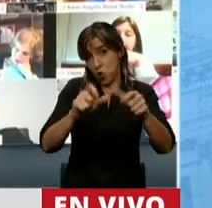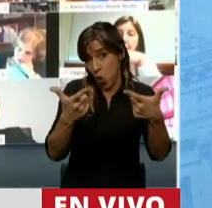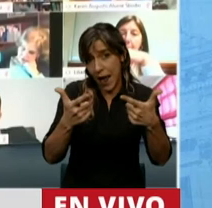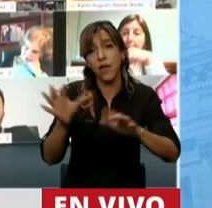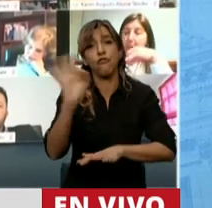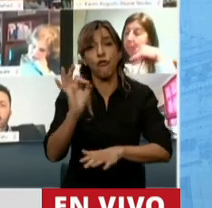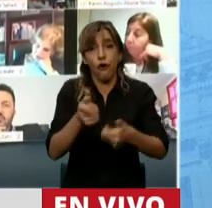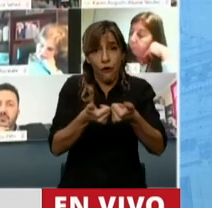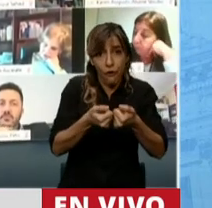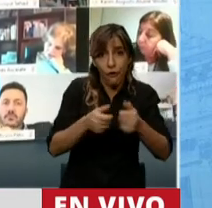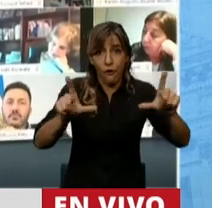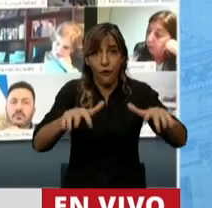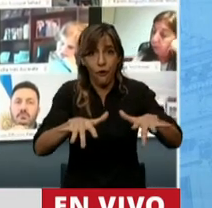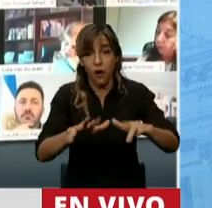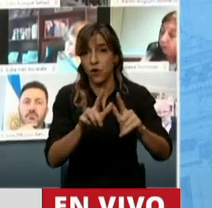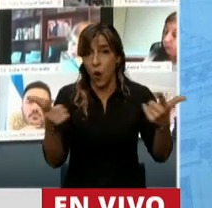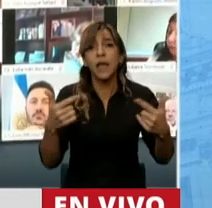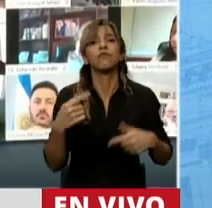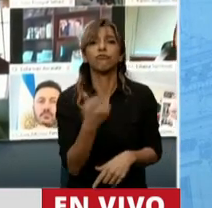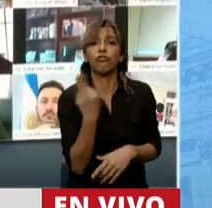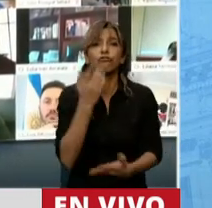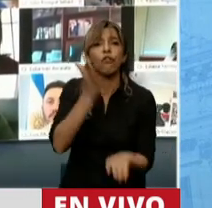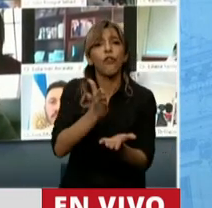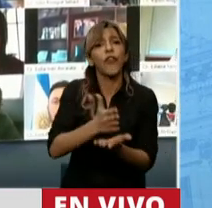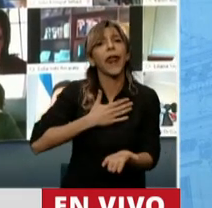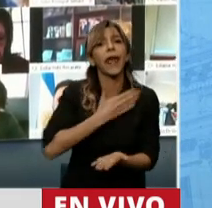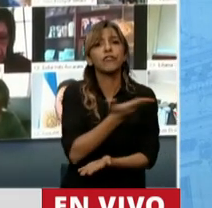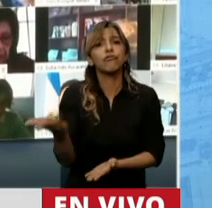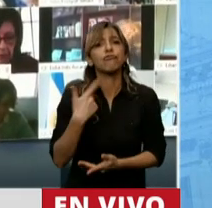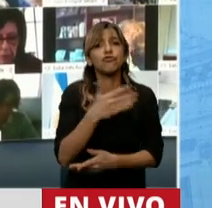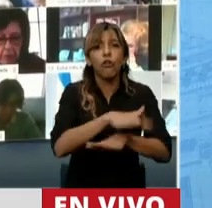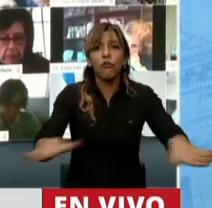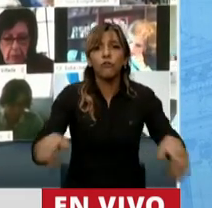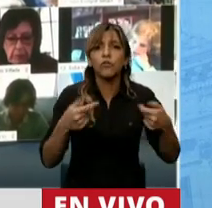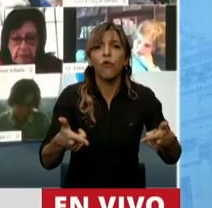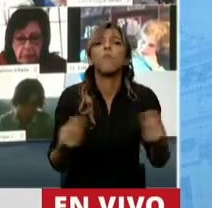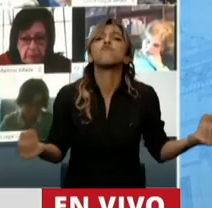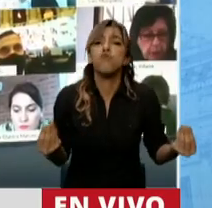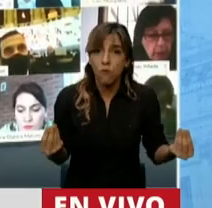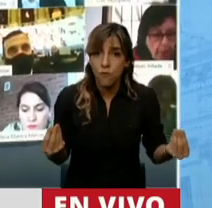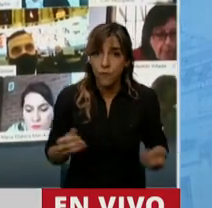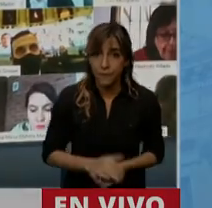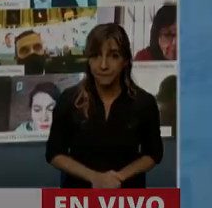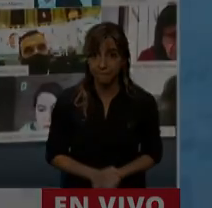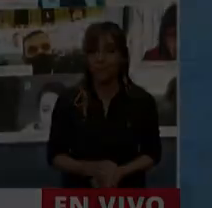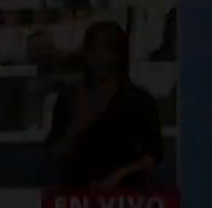vamos a hacer para garantizarle ese derecho humano a la infancia? Muchas gracias, señor presidente. Gracias, diputada.